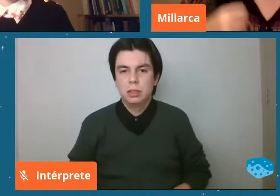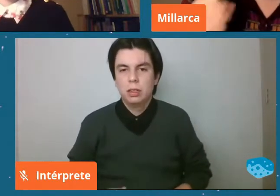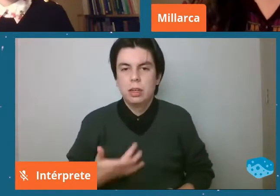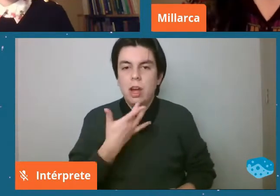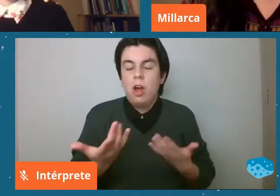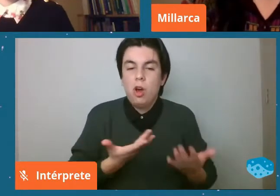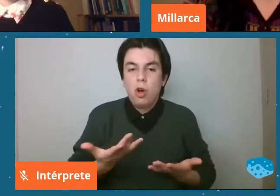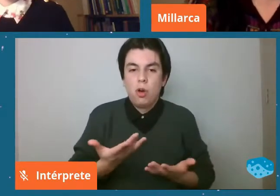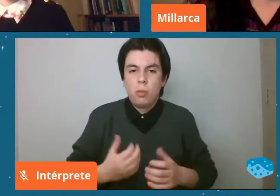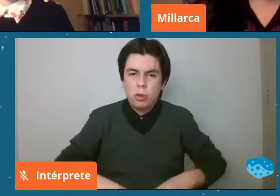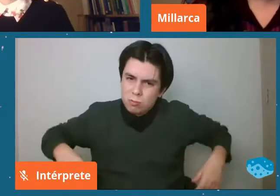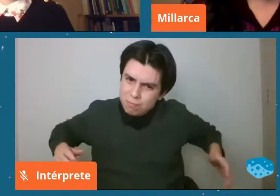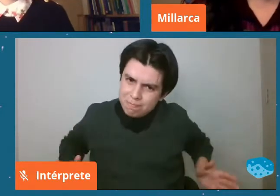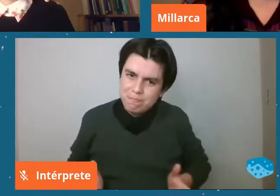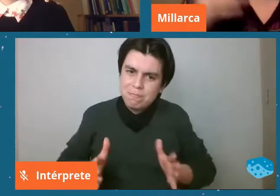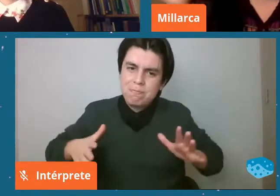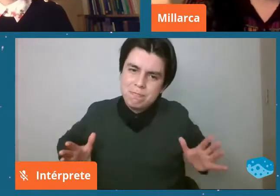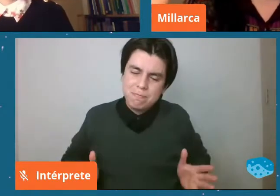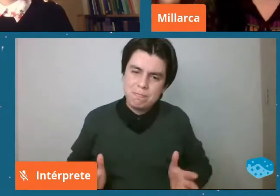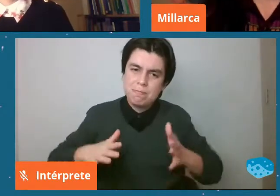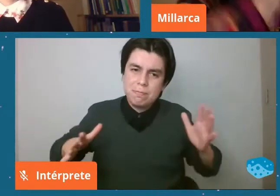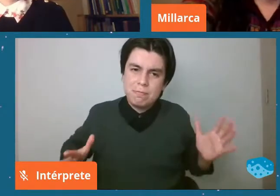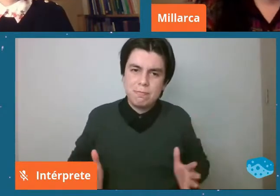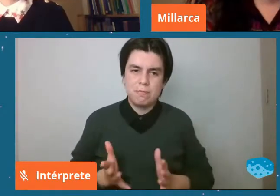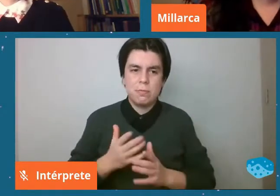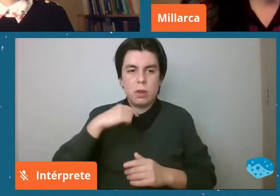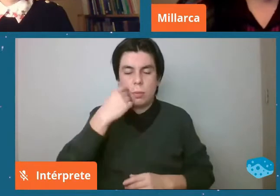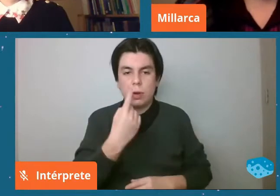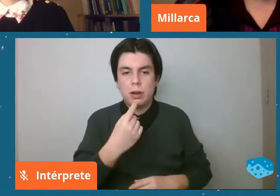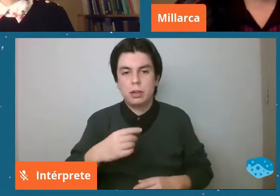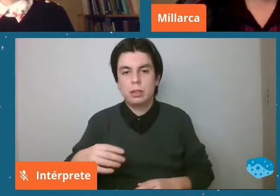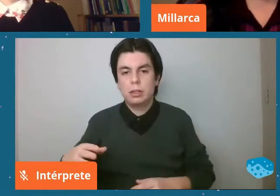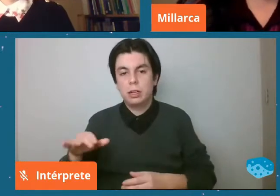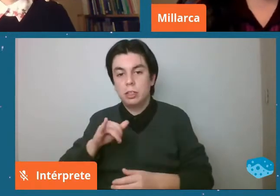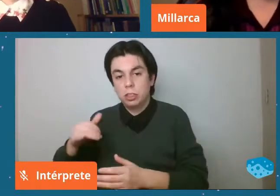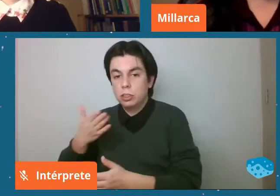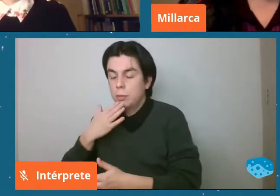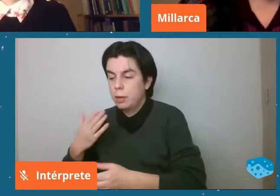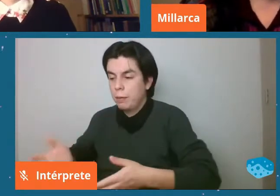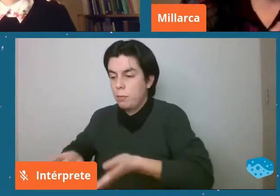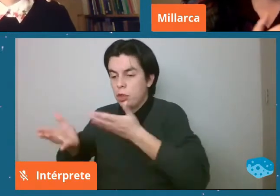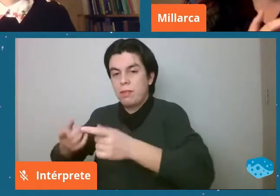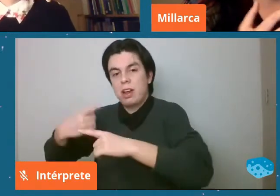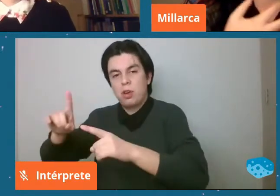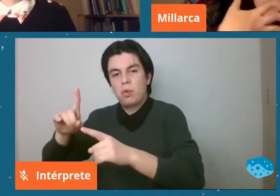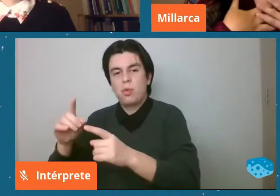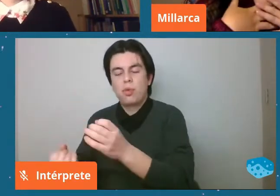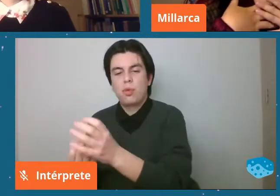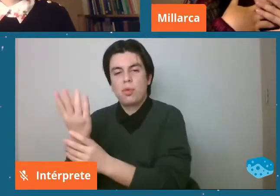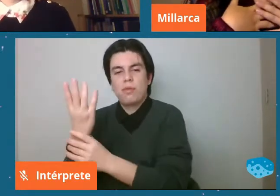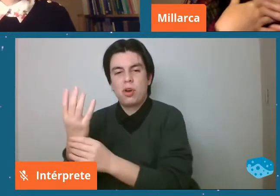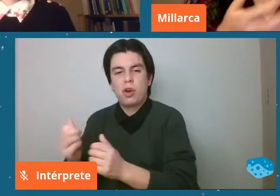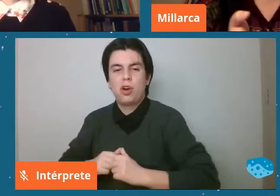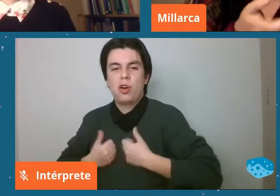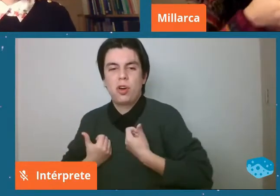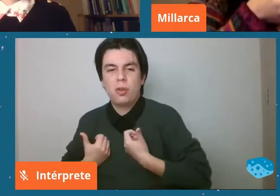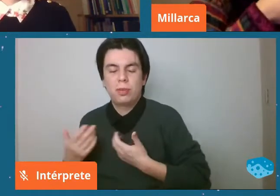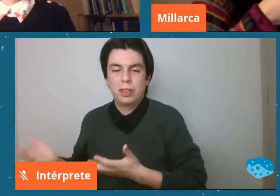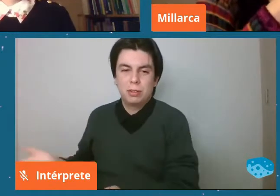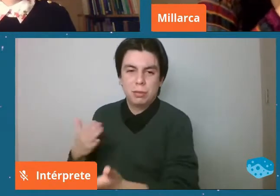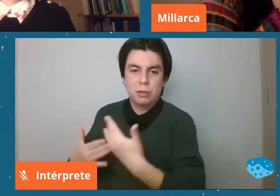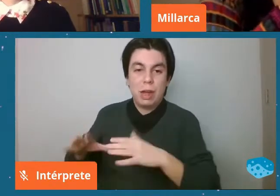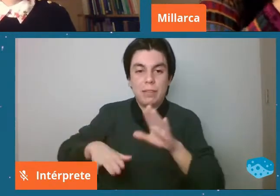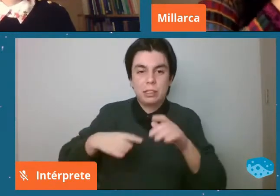impulsar algo con toda la fuerza para que se cree e involucrar a las nuevas generaciones que también eso es algo que a veces uno se queda como